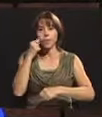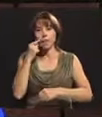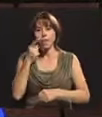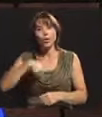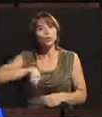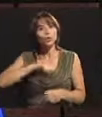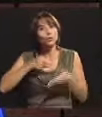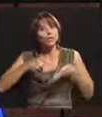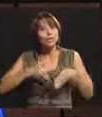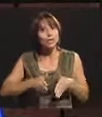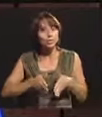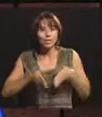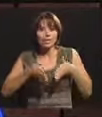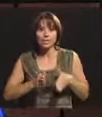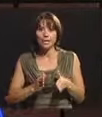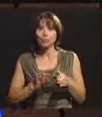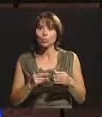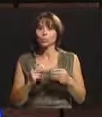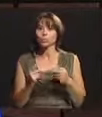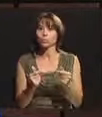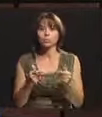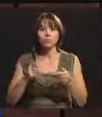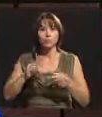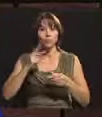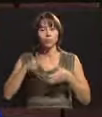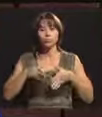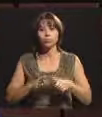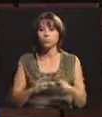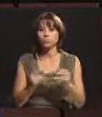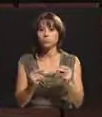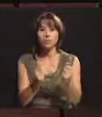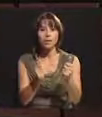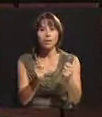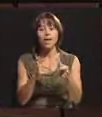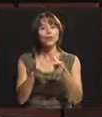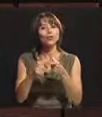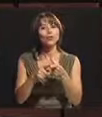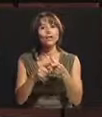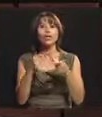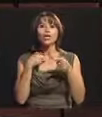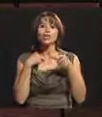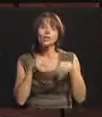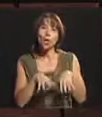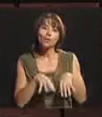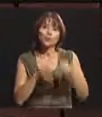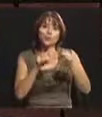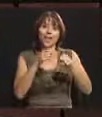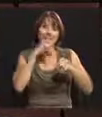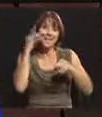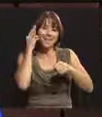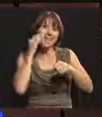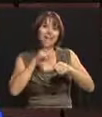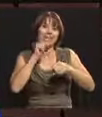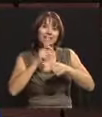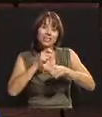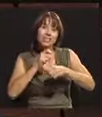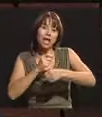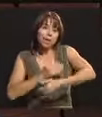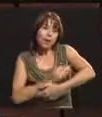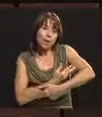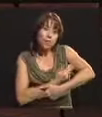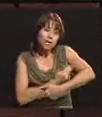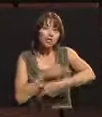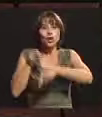Nuestros hijos son muy seguidos y entonces nosotros asumíamos, yo asumía a la que ocupaba pecho y él asumía a que ocupaba